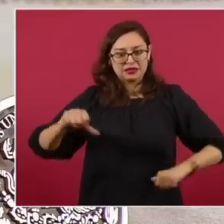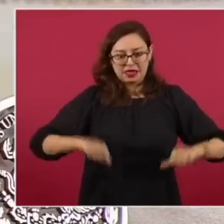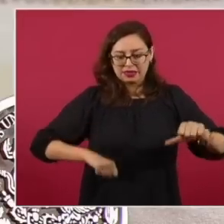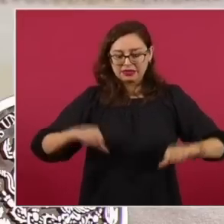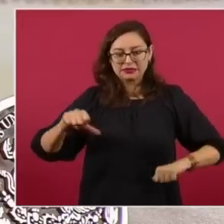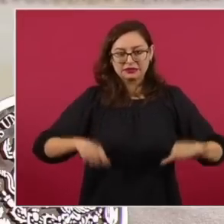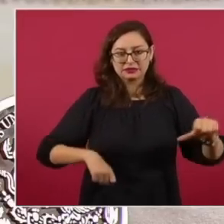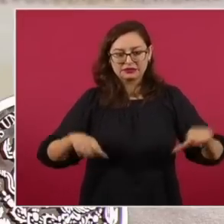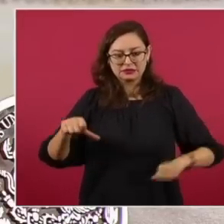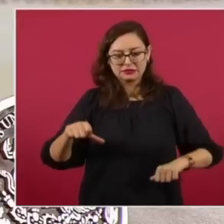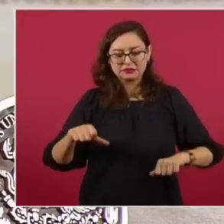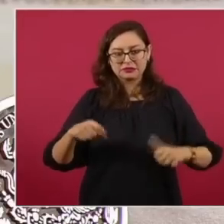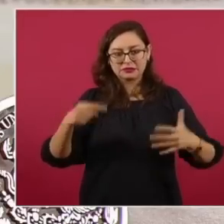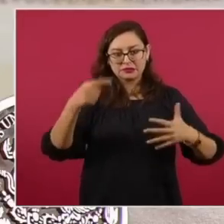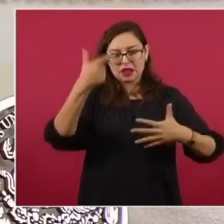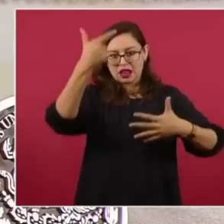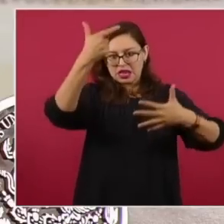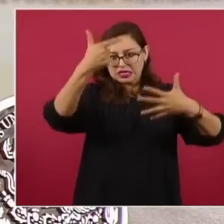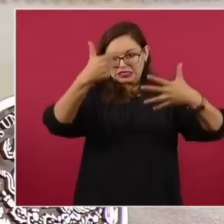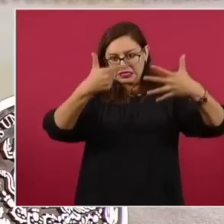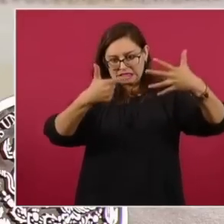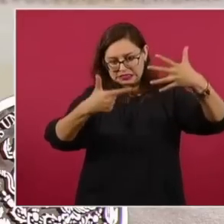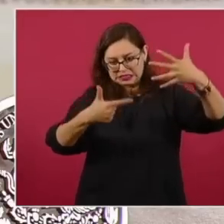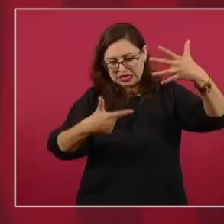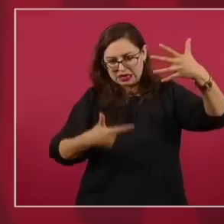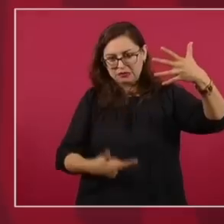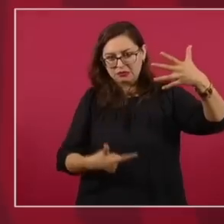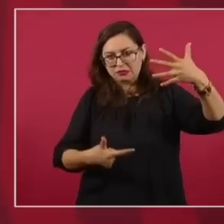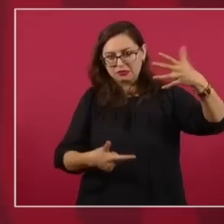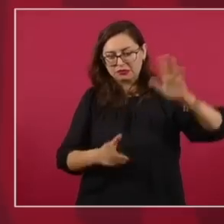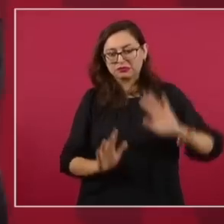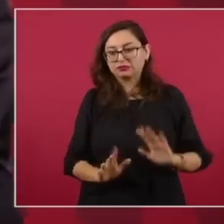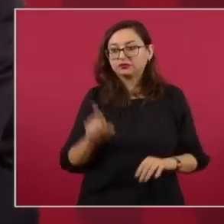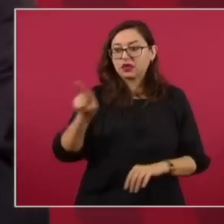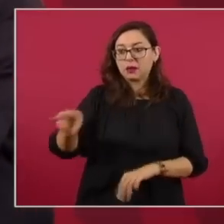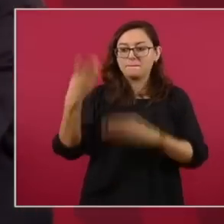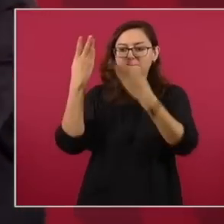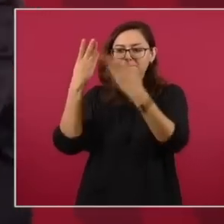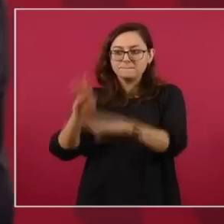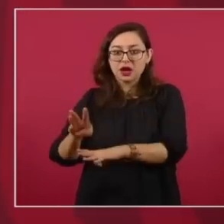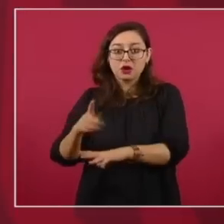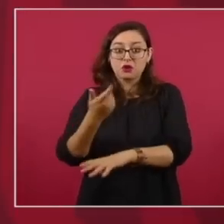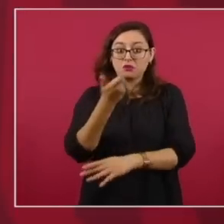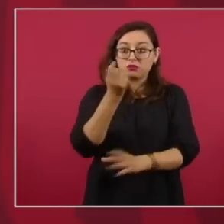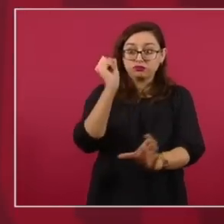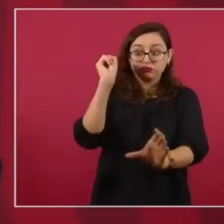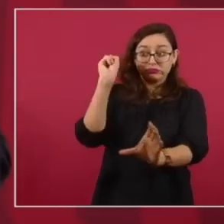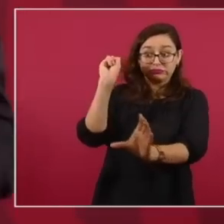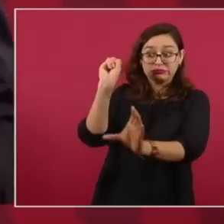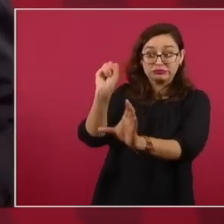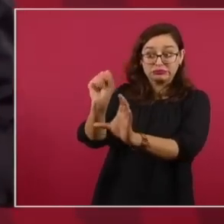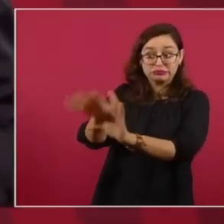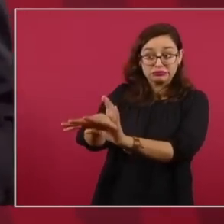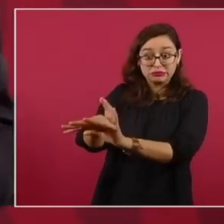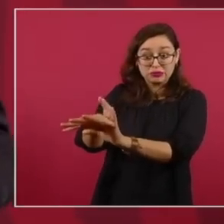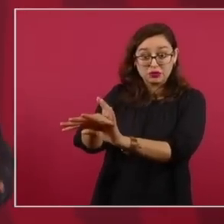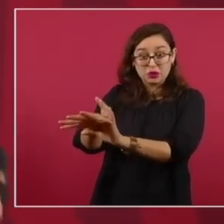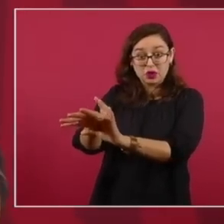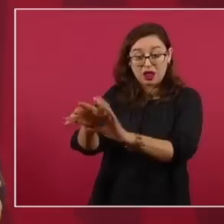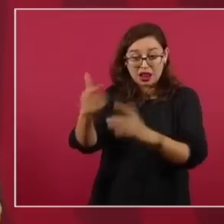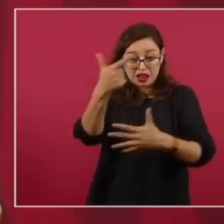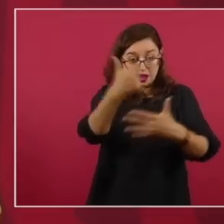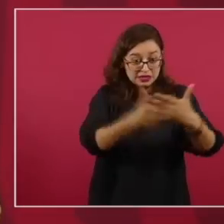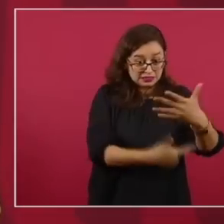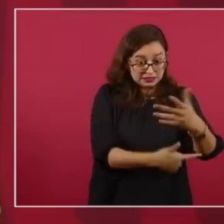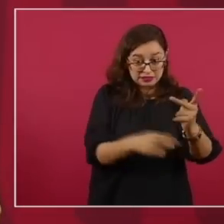y lo reporta. Está obligado por la ley. Entonces, ¿cómo lo analiza la